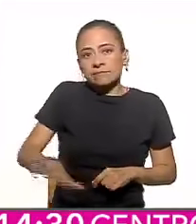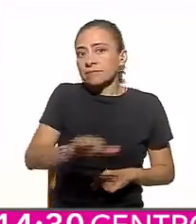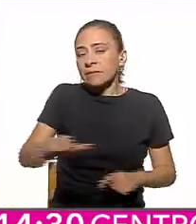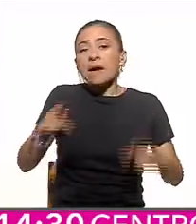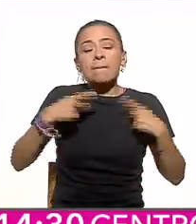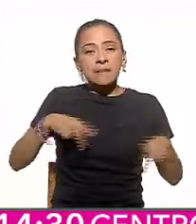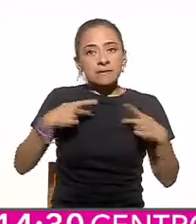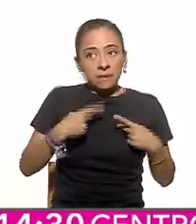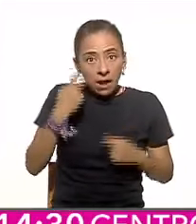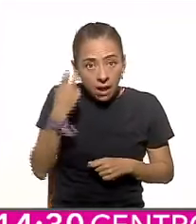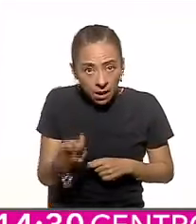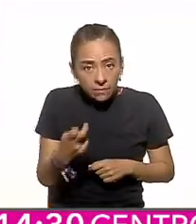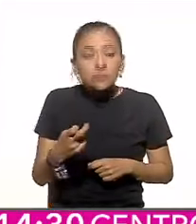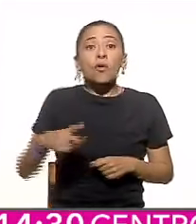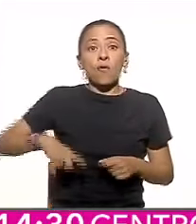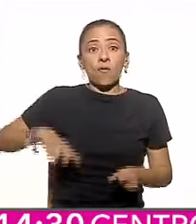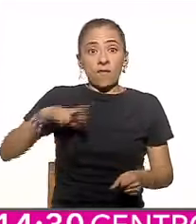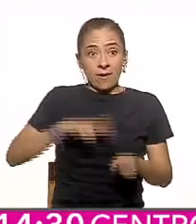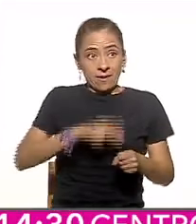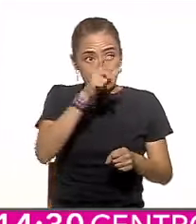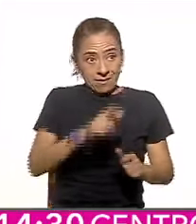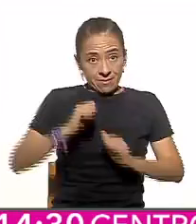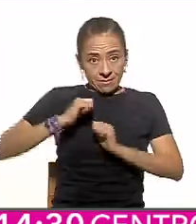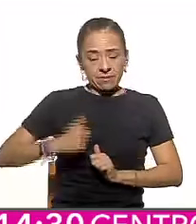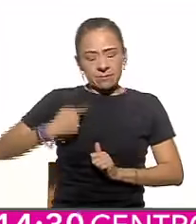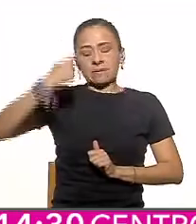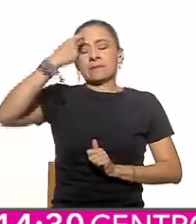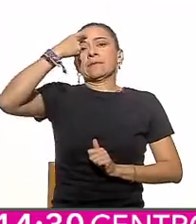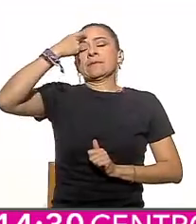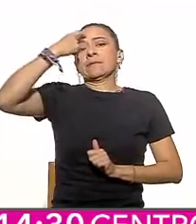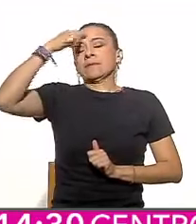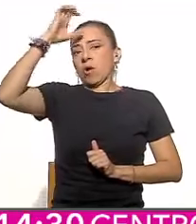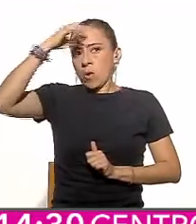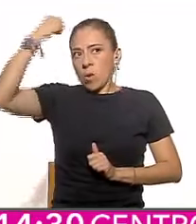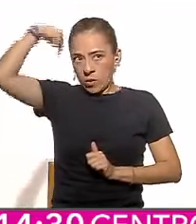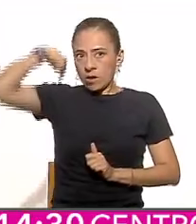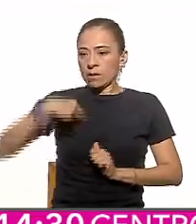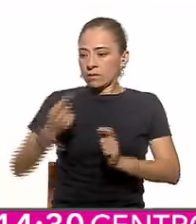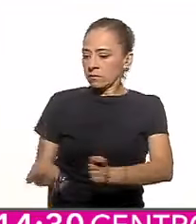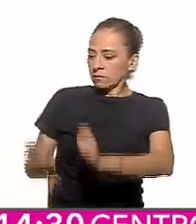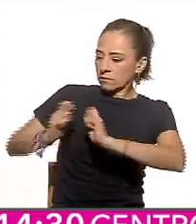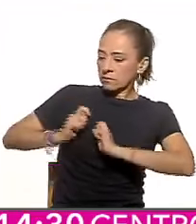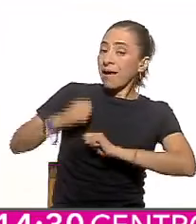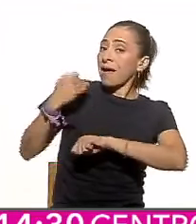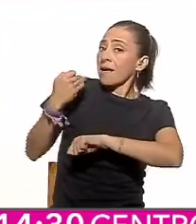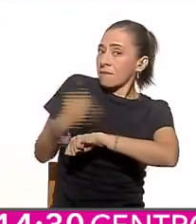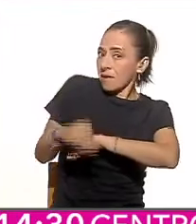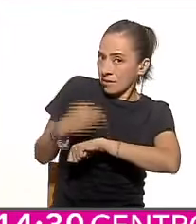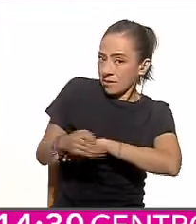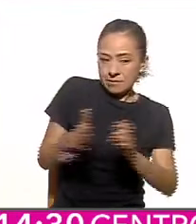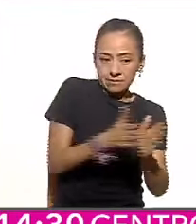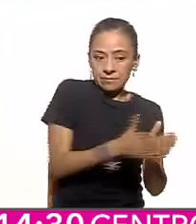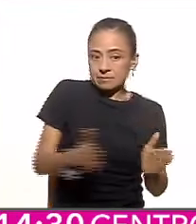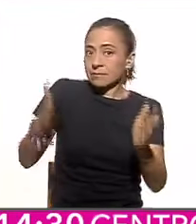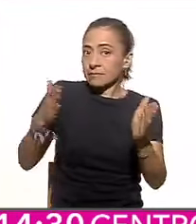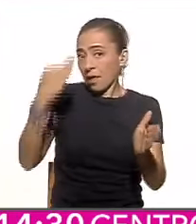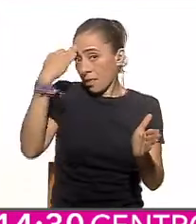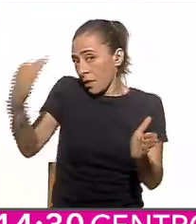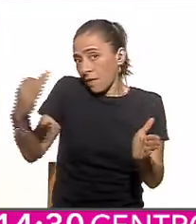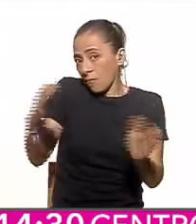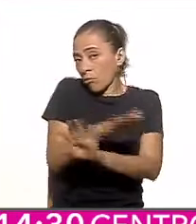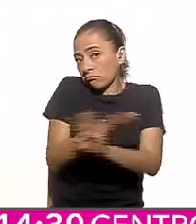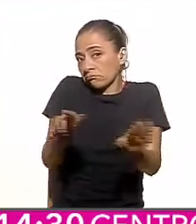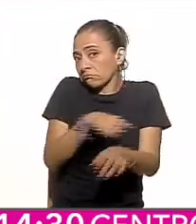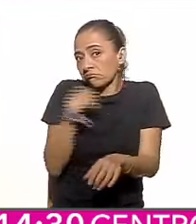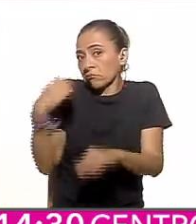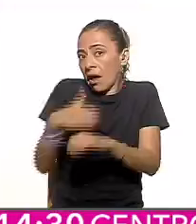origen de su poder y de la caducidad del mismo. Es esta una revolución a la que